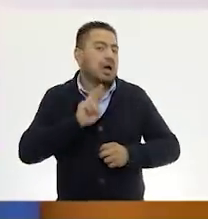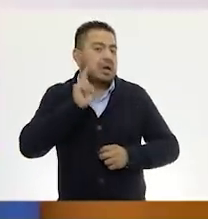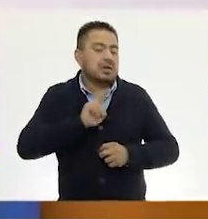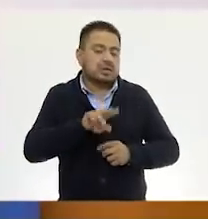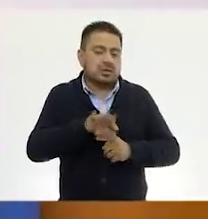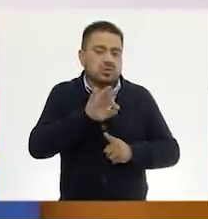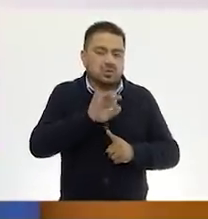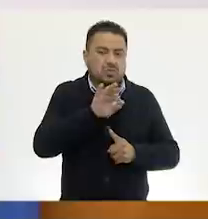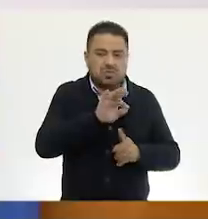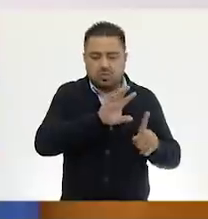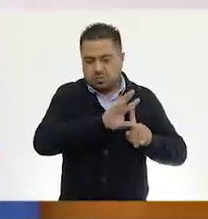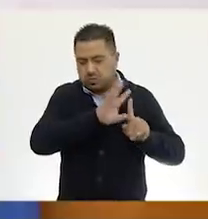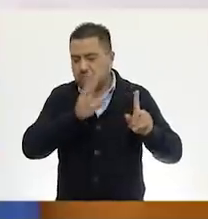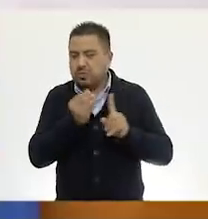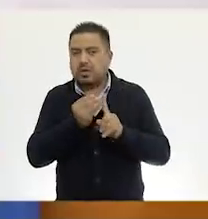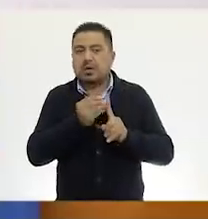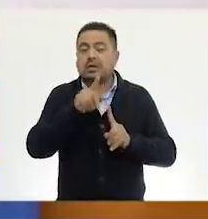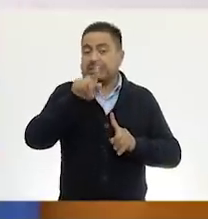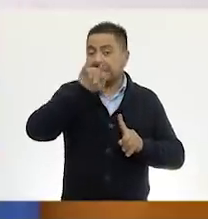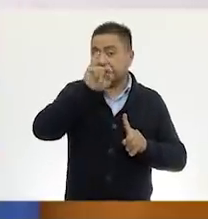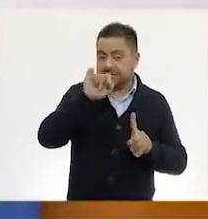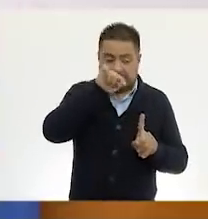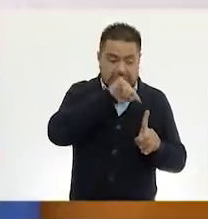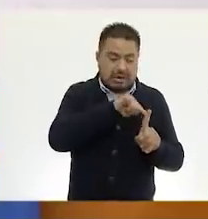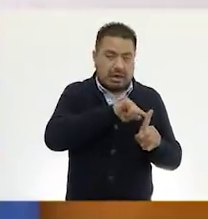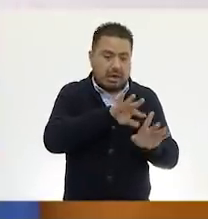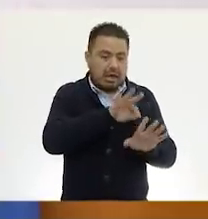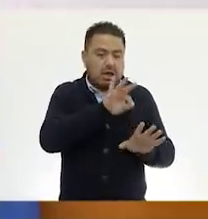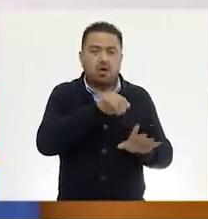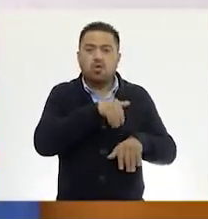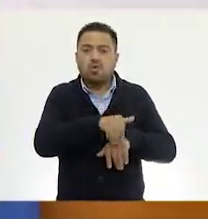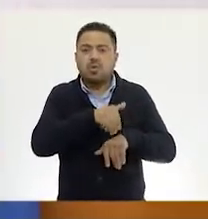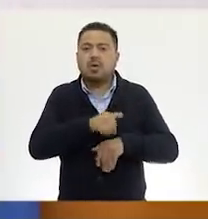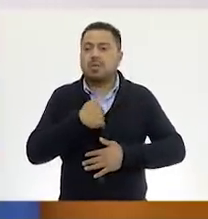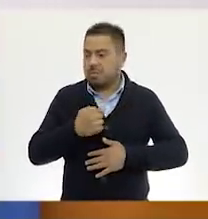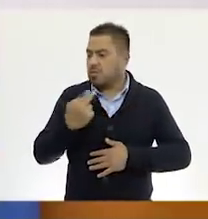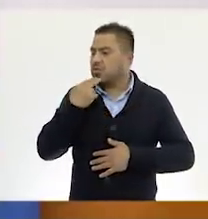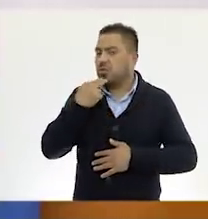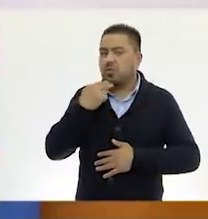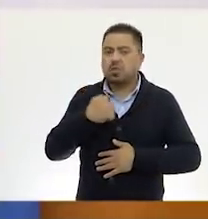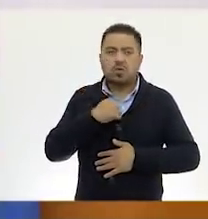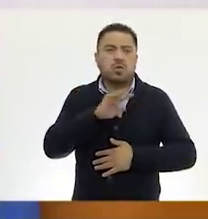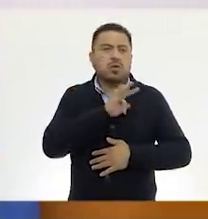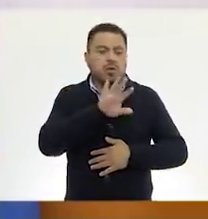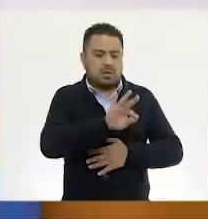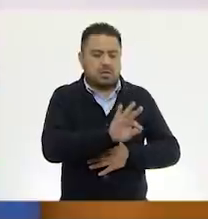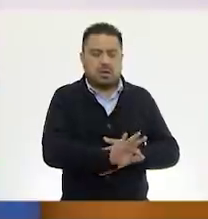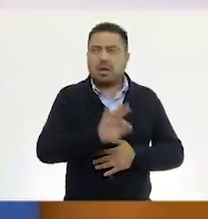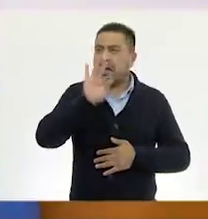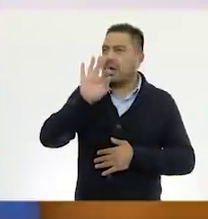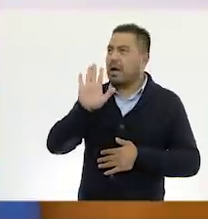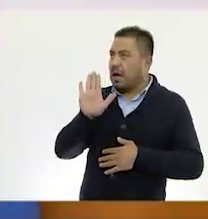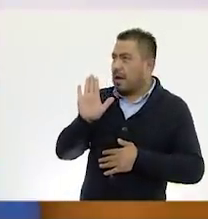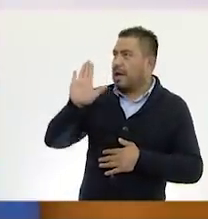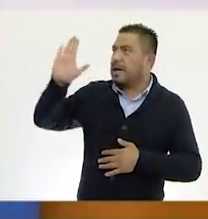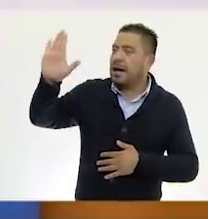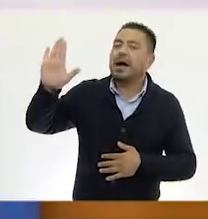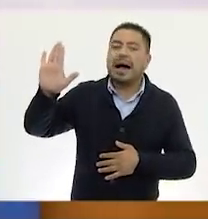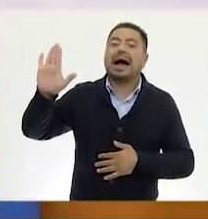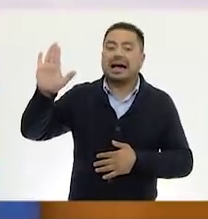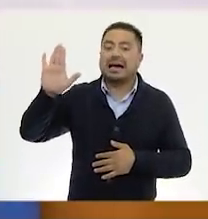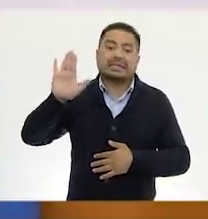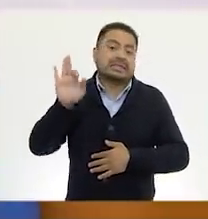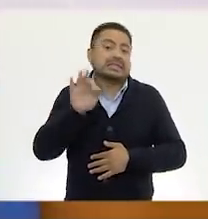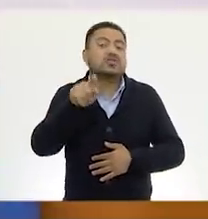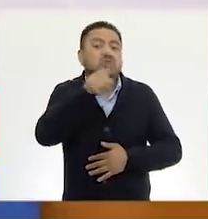y una de las unidades. Si de esas tarjetas algún número me sirve, yo lo voy a pegar aquí para tenerlo presente. En